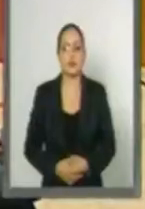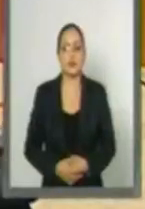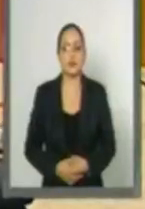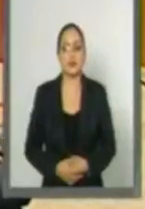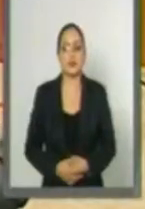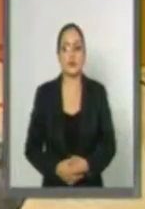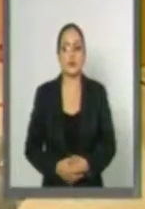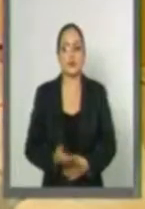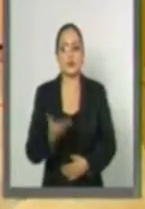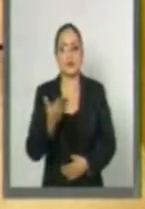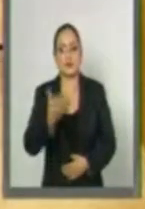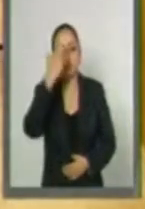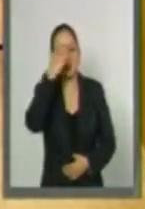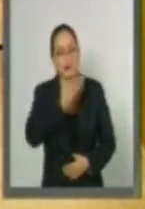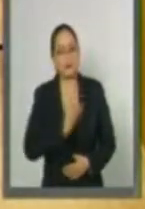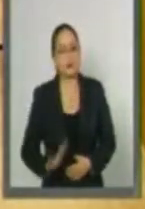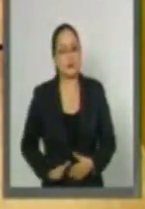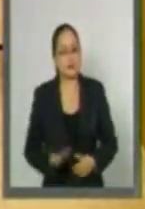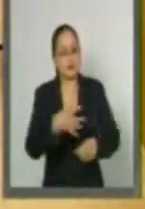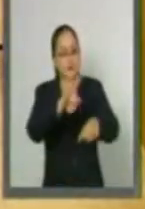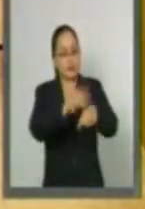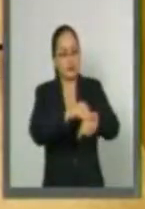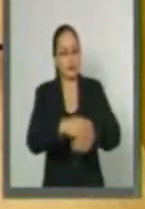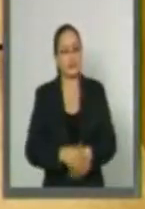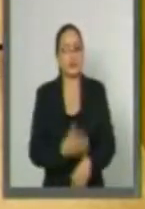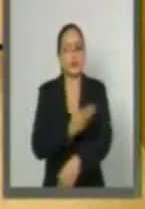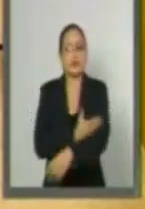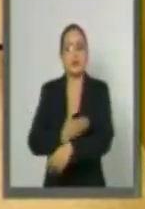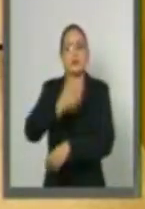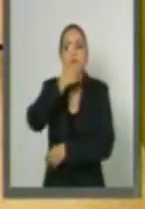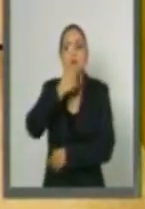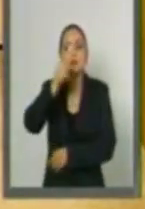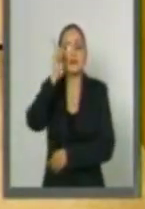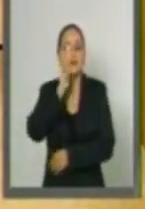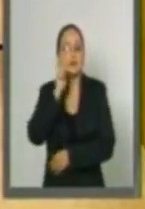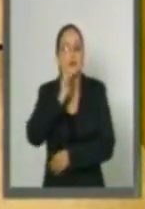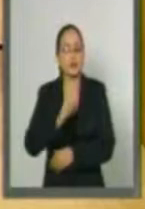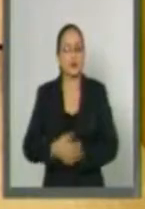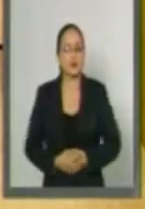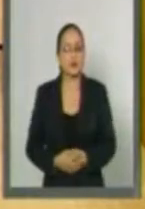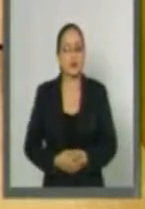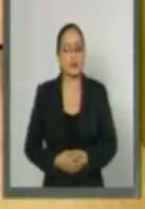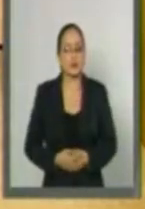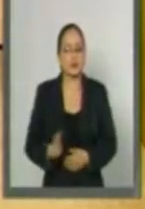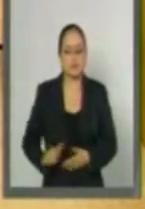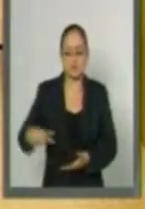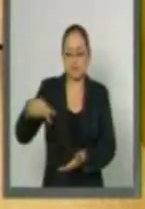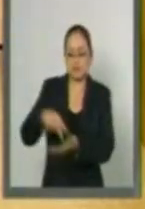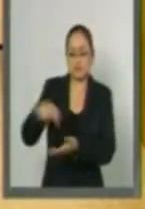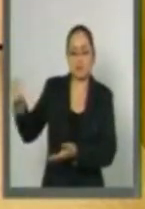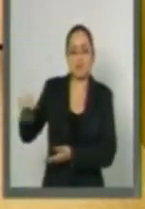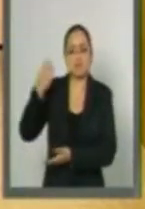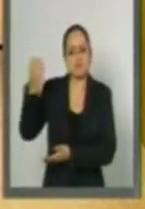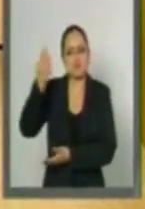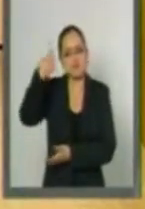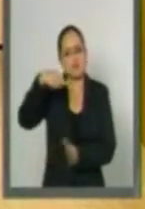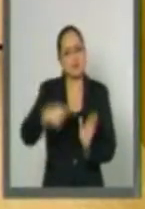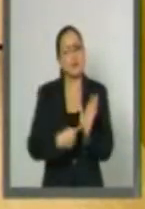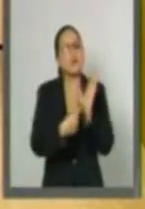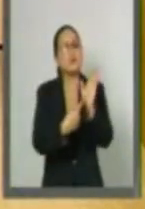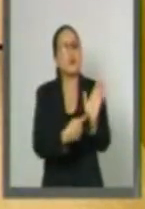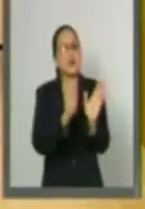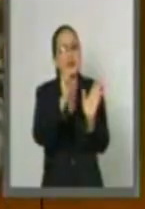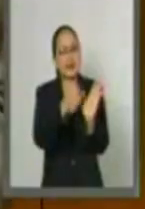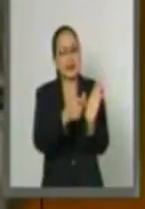Con su permiso, señor Presidente, compañeras y compañeros. Hago uso de esta tribuna para presentar ante esta soberanía